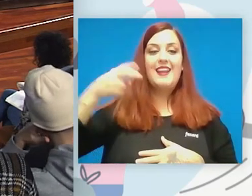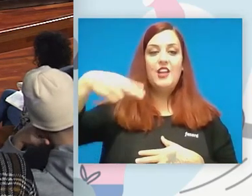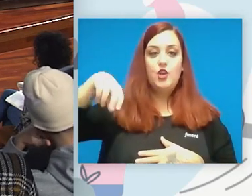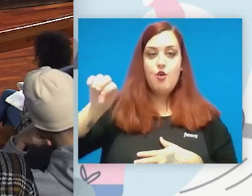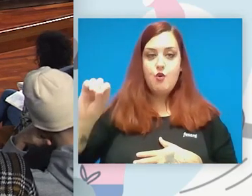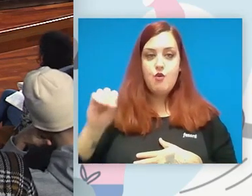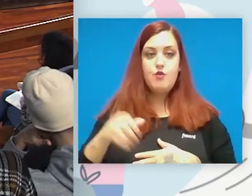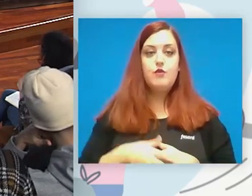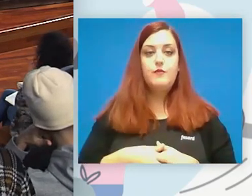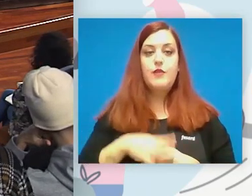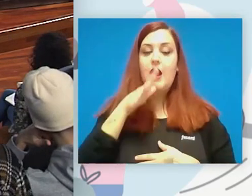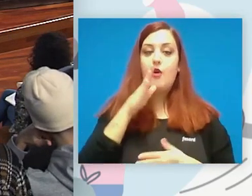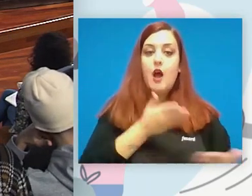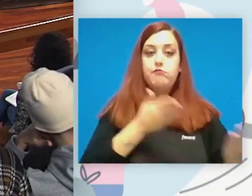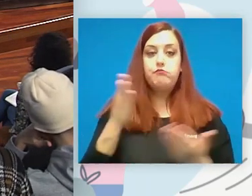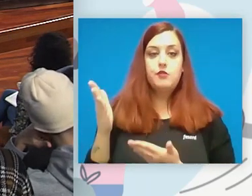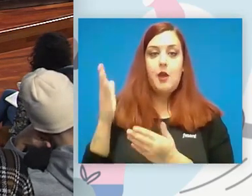bueno, pongo tu presentación.